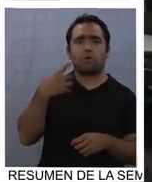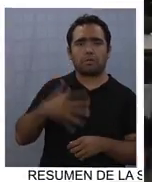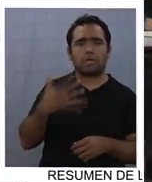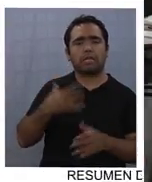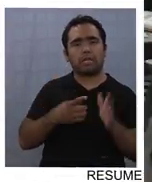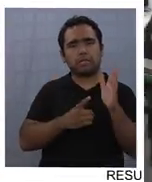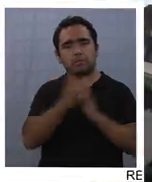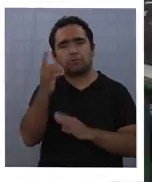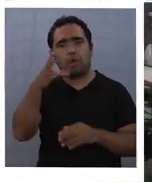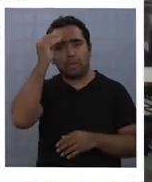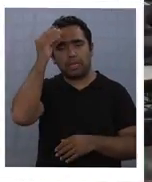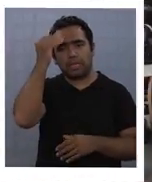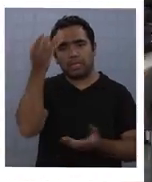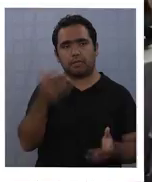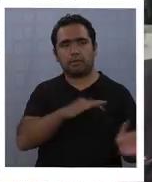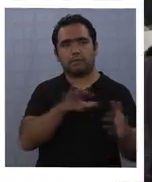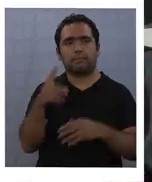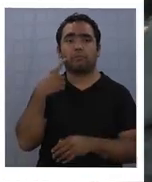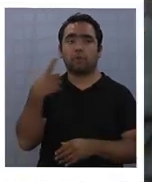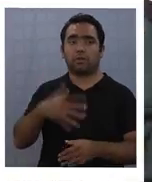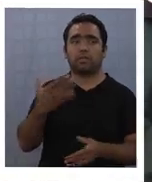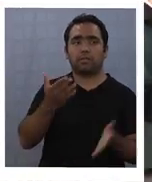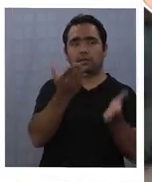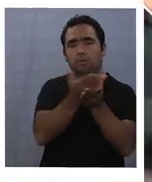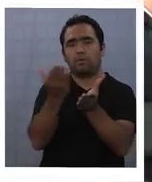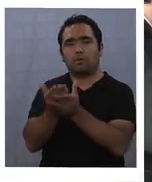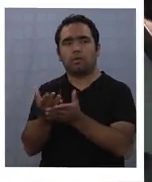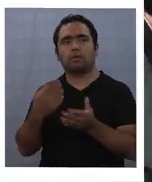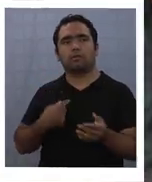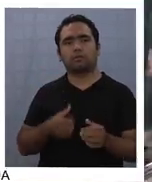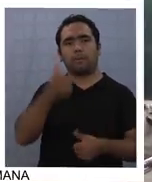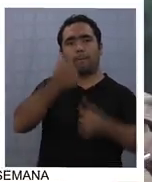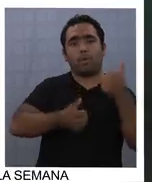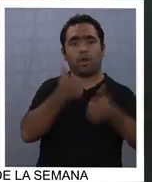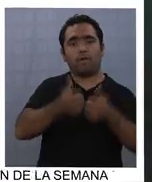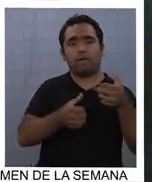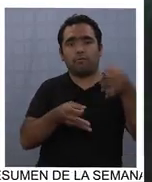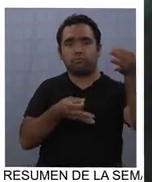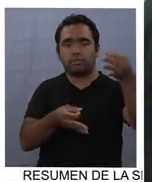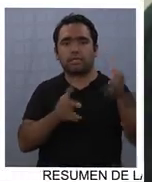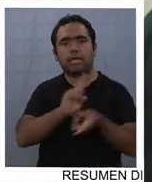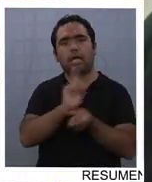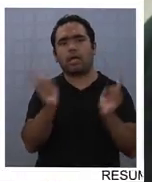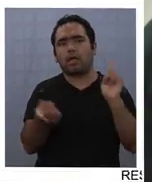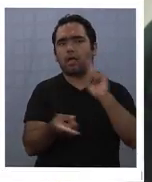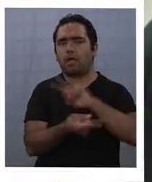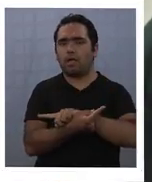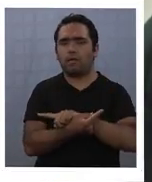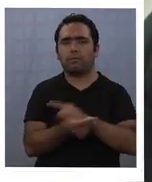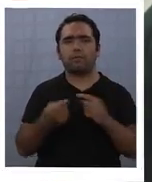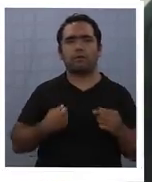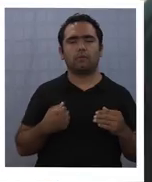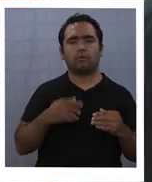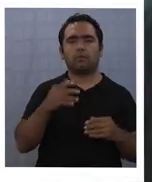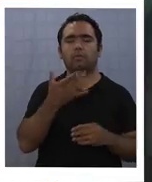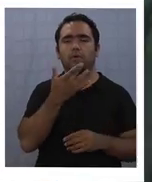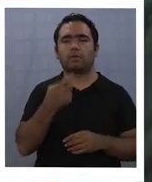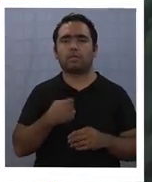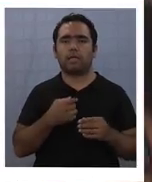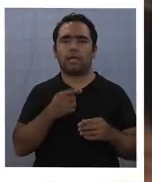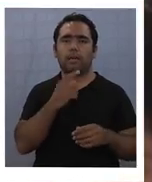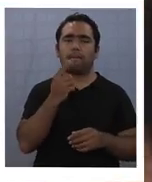colegio de profesores, lo más importante es aplicar cambios a la prueba que permitan disminuir la brecha entre establecimientos particulares